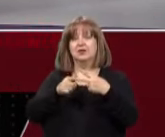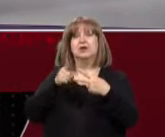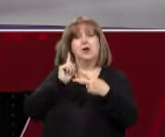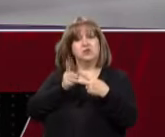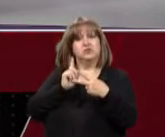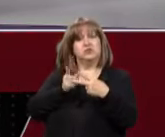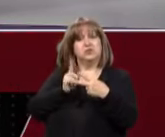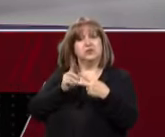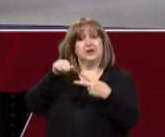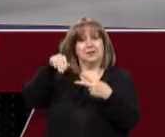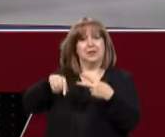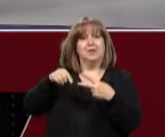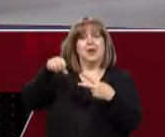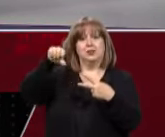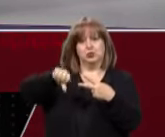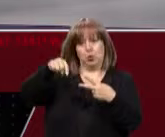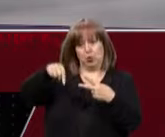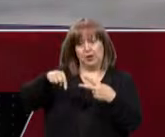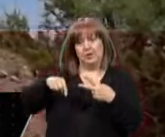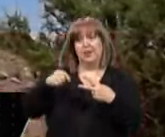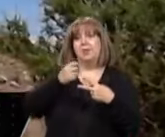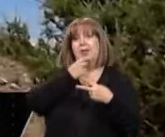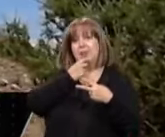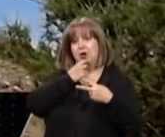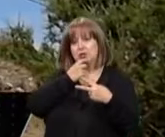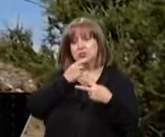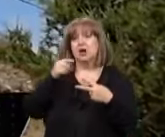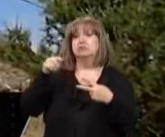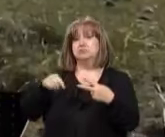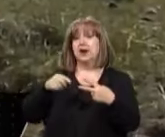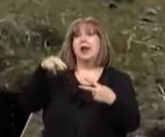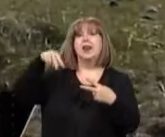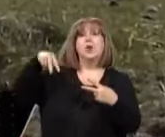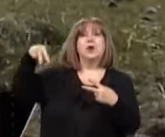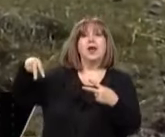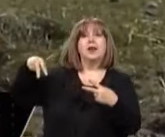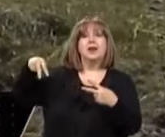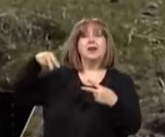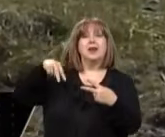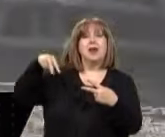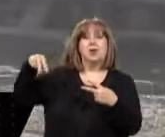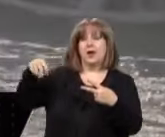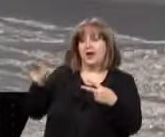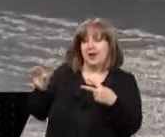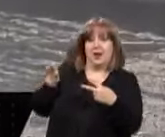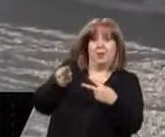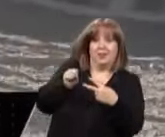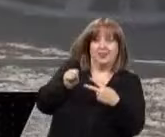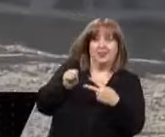vivido en la zona de Neuquén, en la zona de Pehuenes,